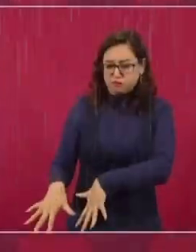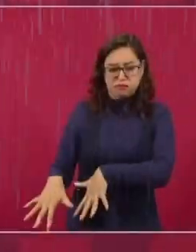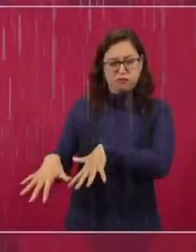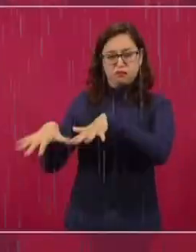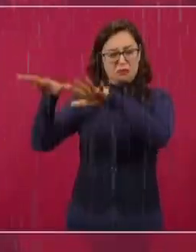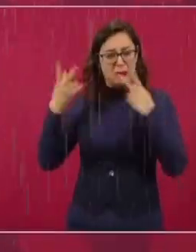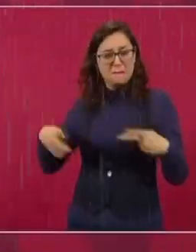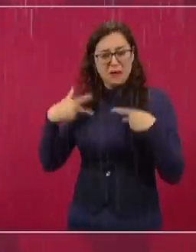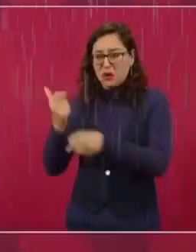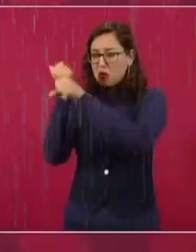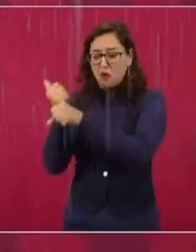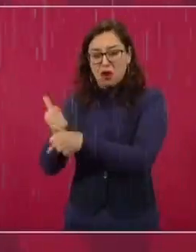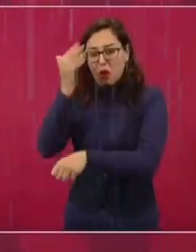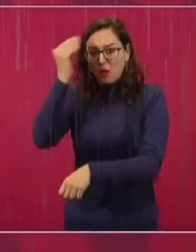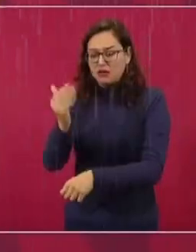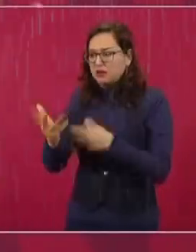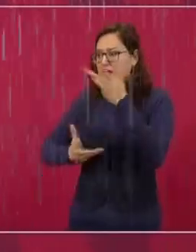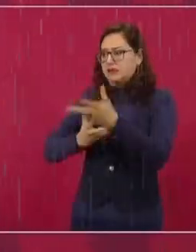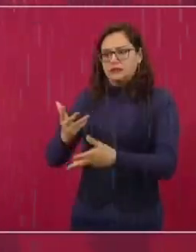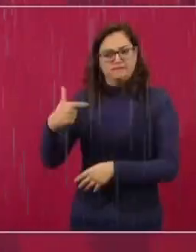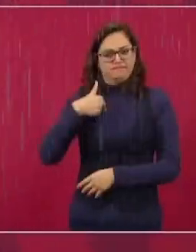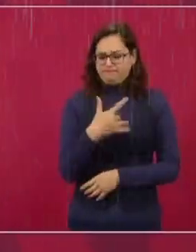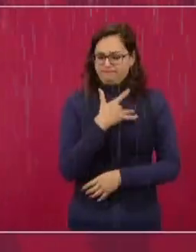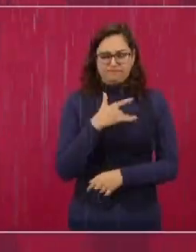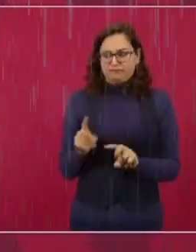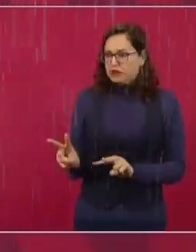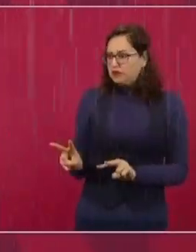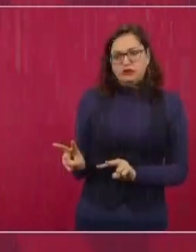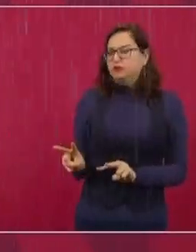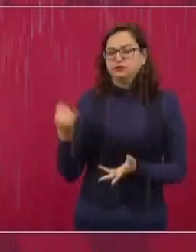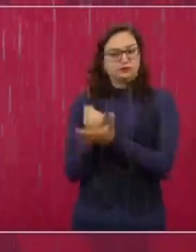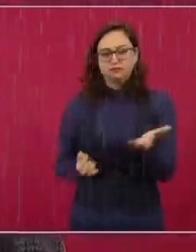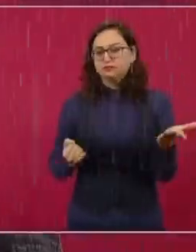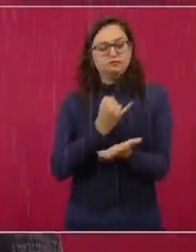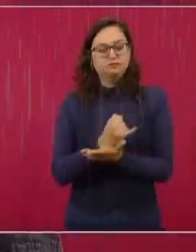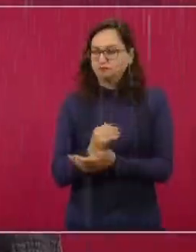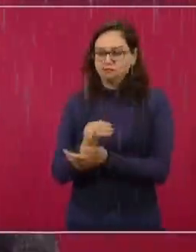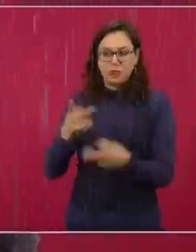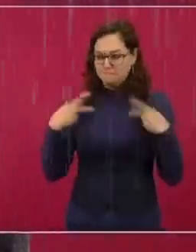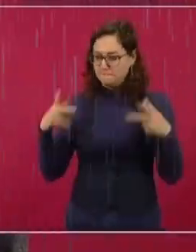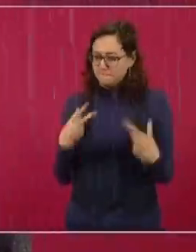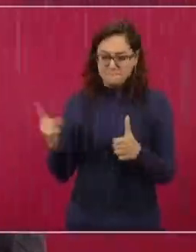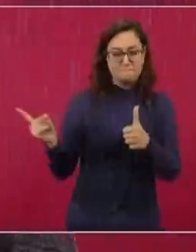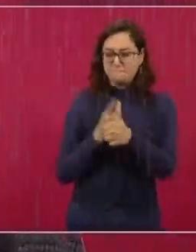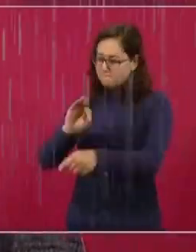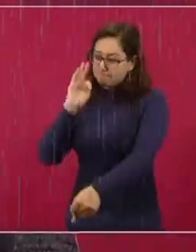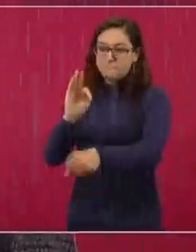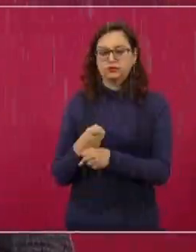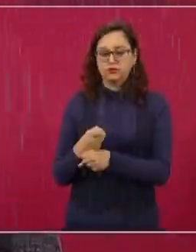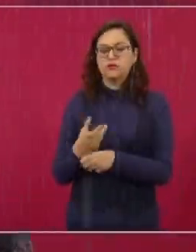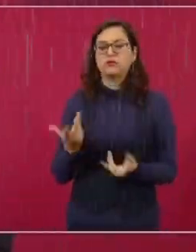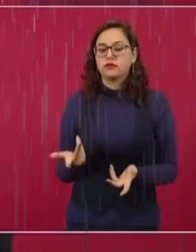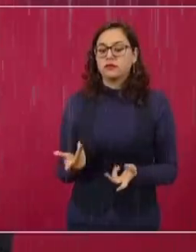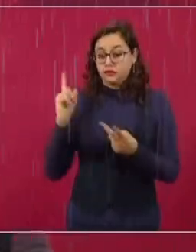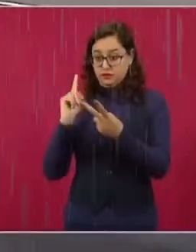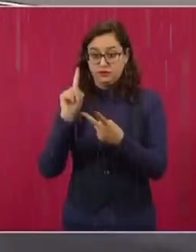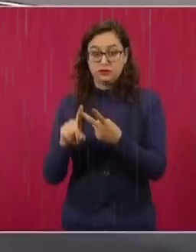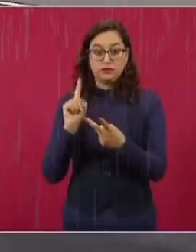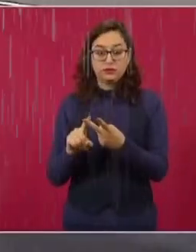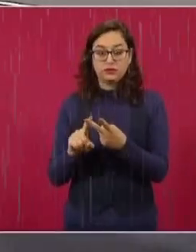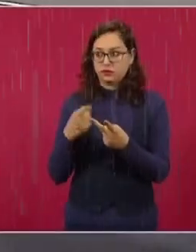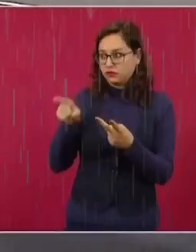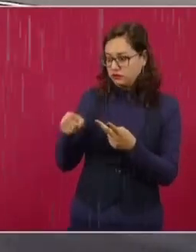primero pensando en la gente, en la protección civil, y segundo,